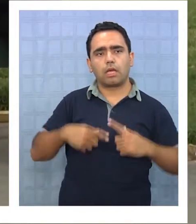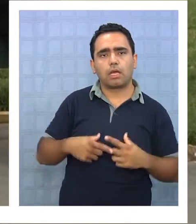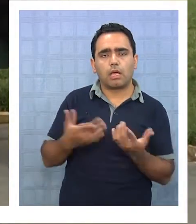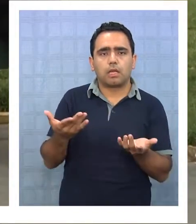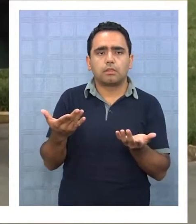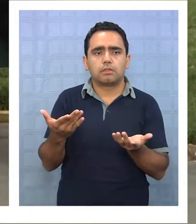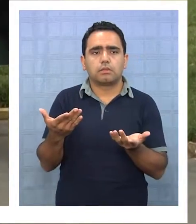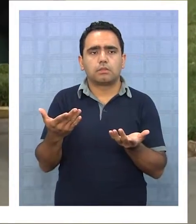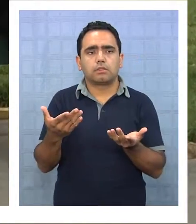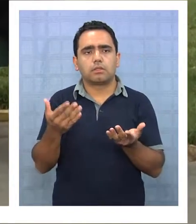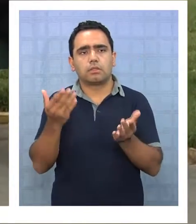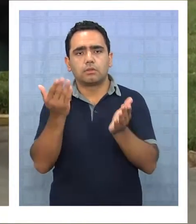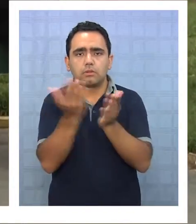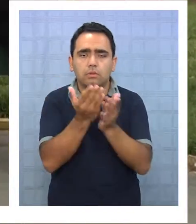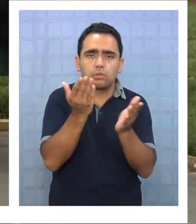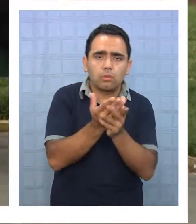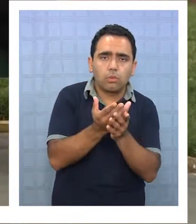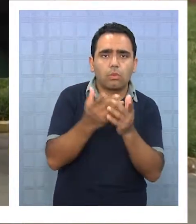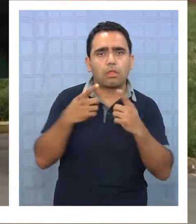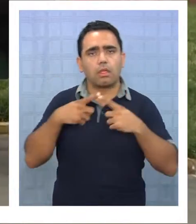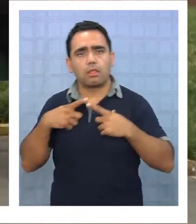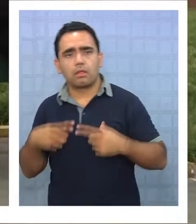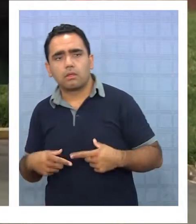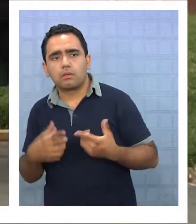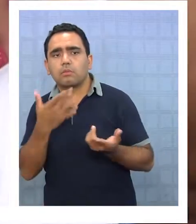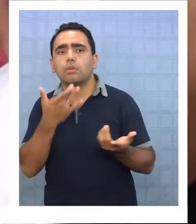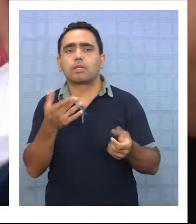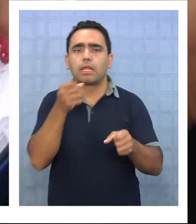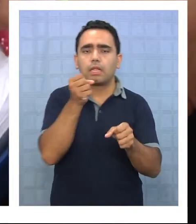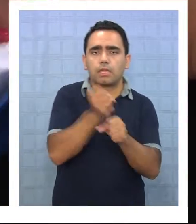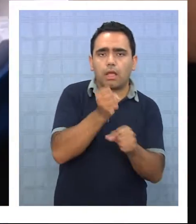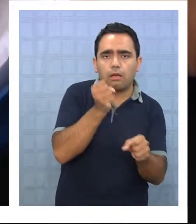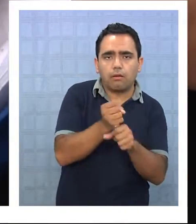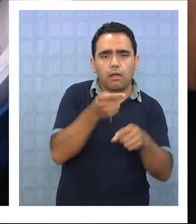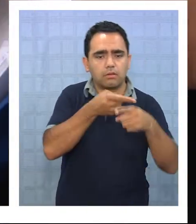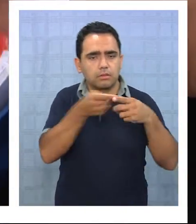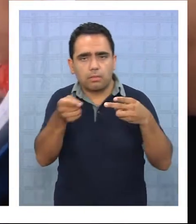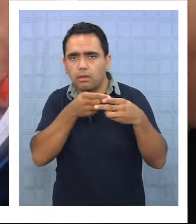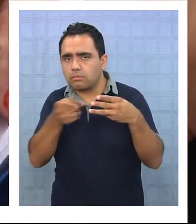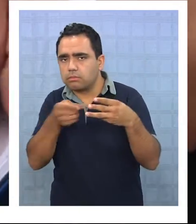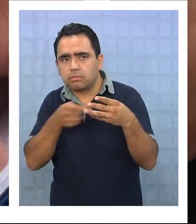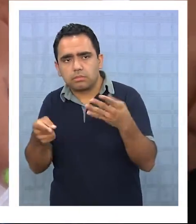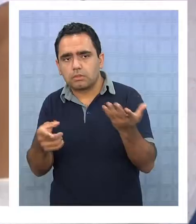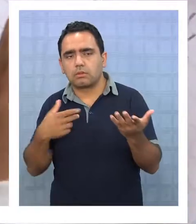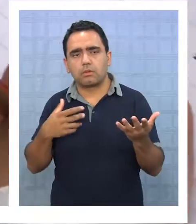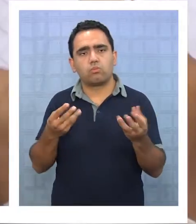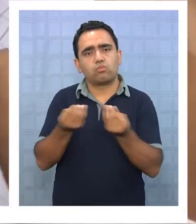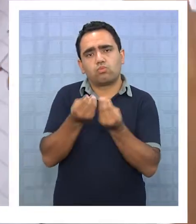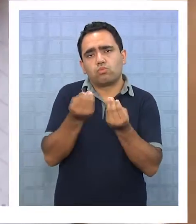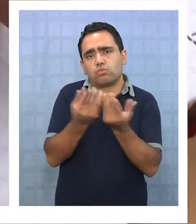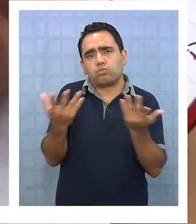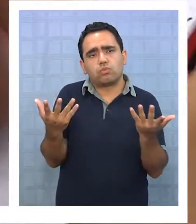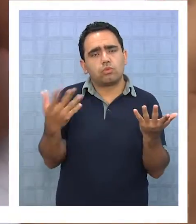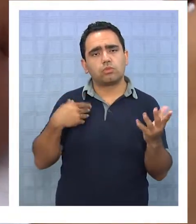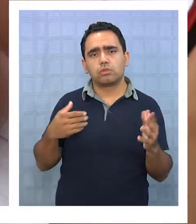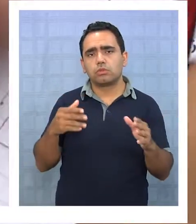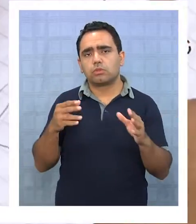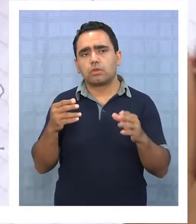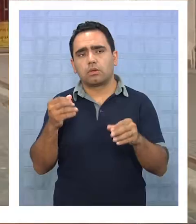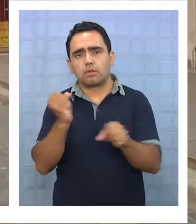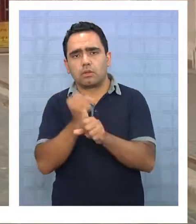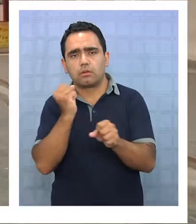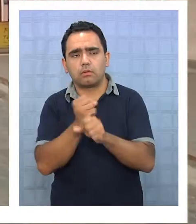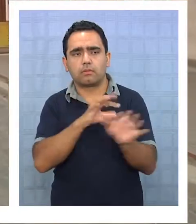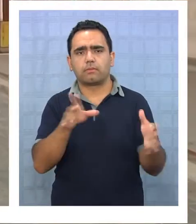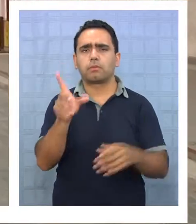y, o estudiar y descansar a la vez, porque hay tareas y pruebas todas las semanas, entonces es como mucha tarea para la